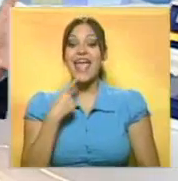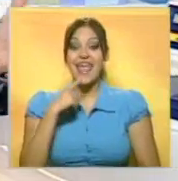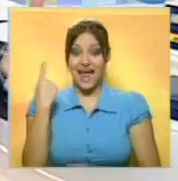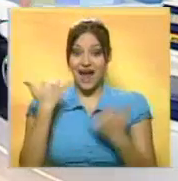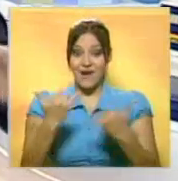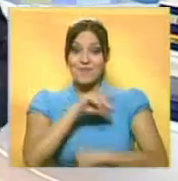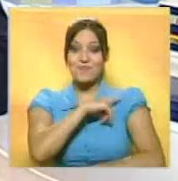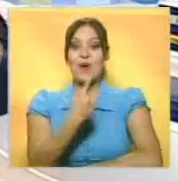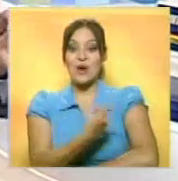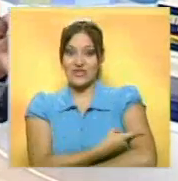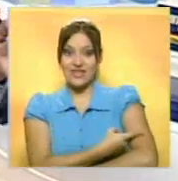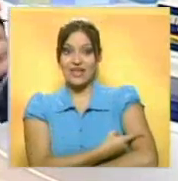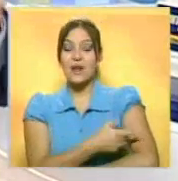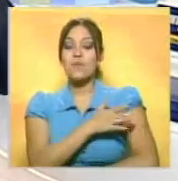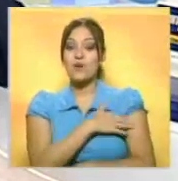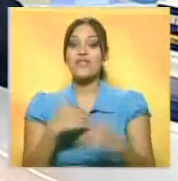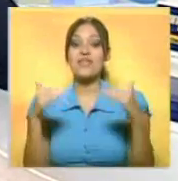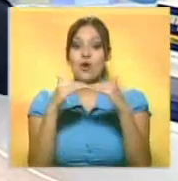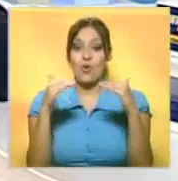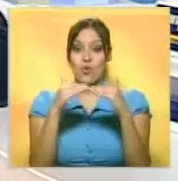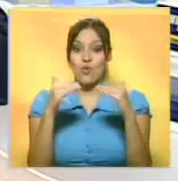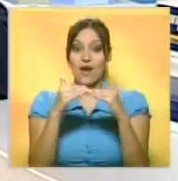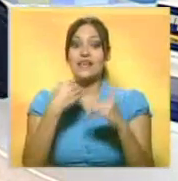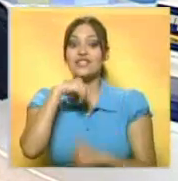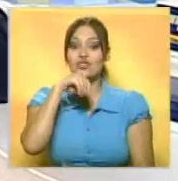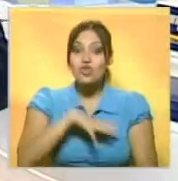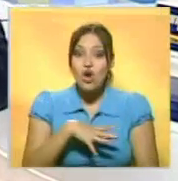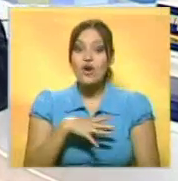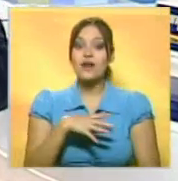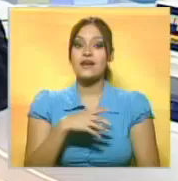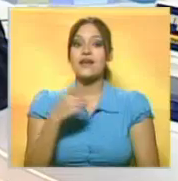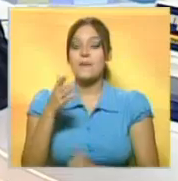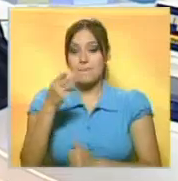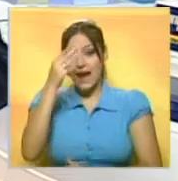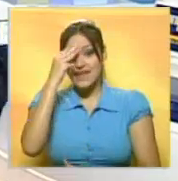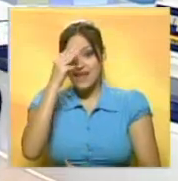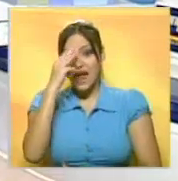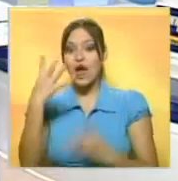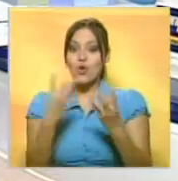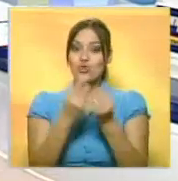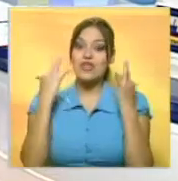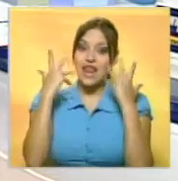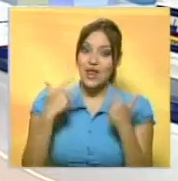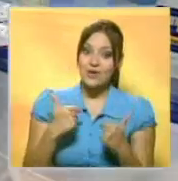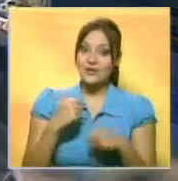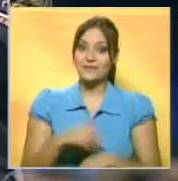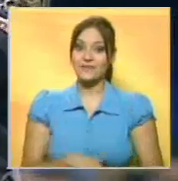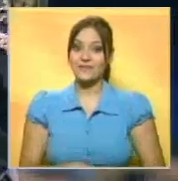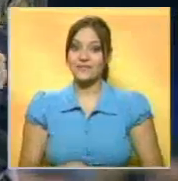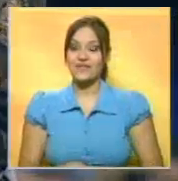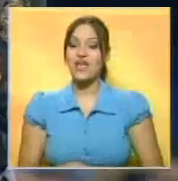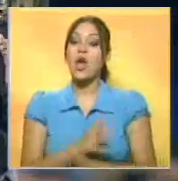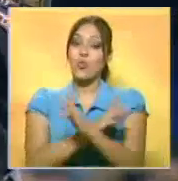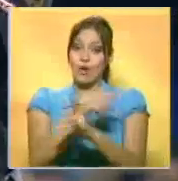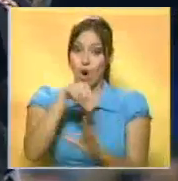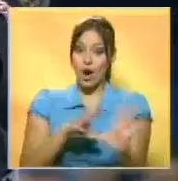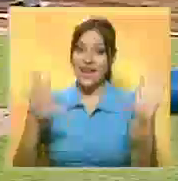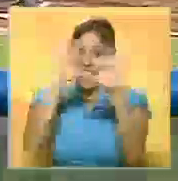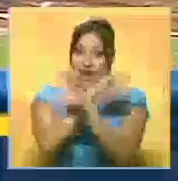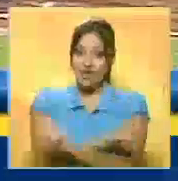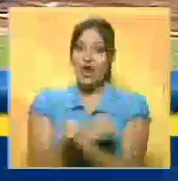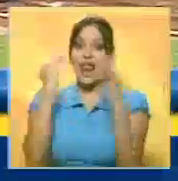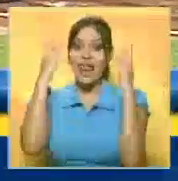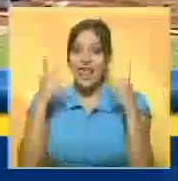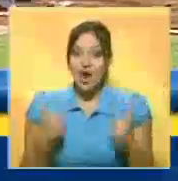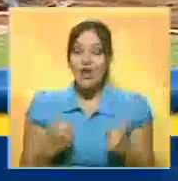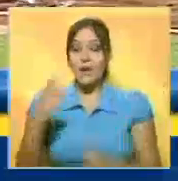una acción que se puede igualar la batalla histórica entre la nave turca y los melenudos. El juego de esta noche entre leones